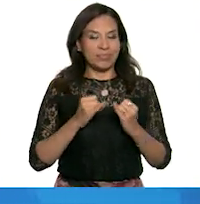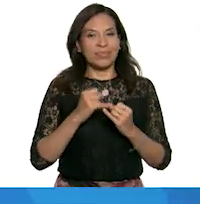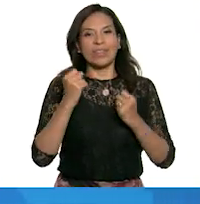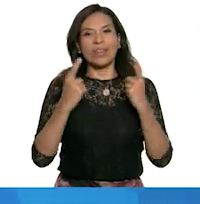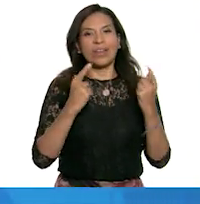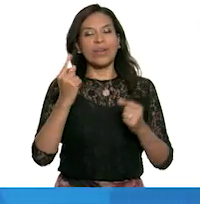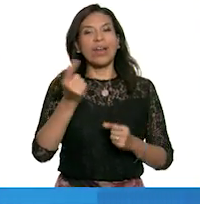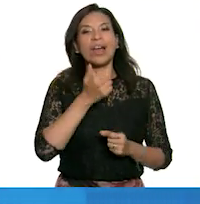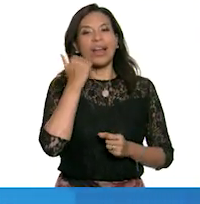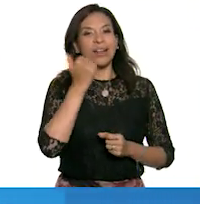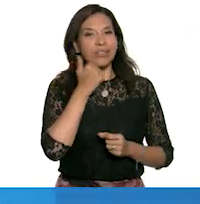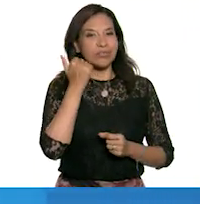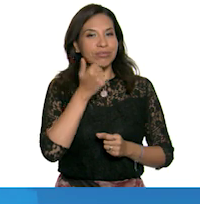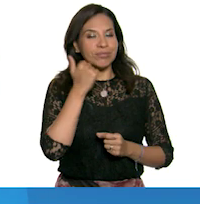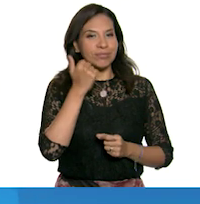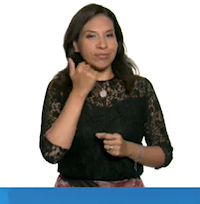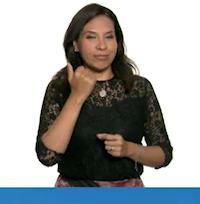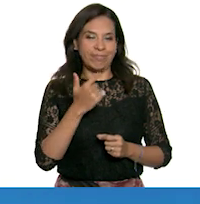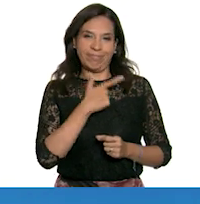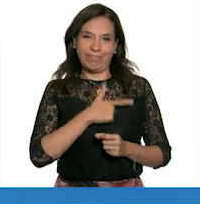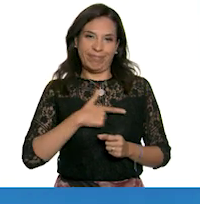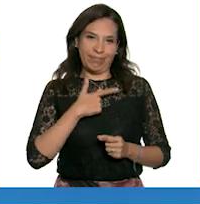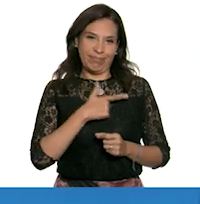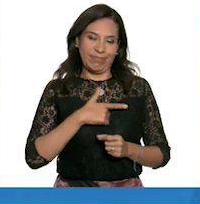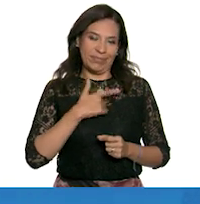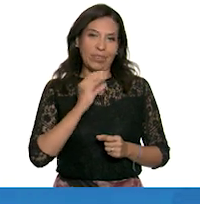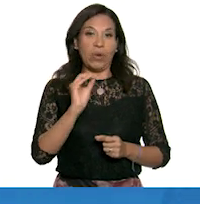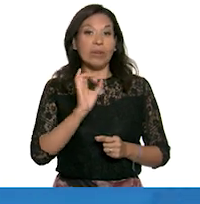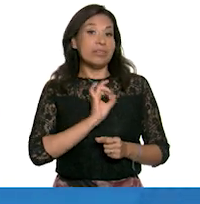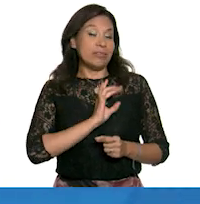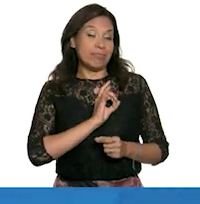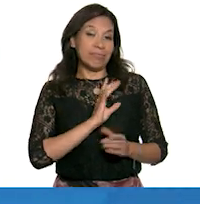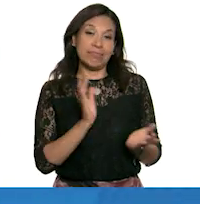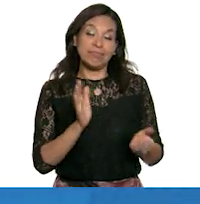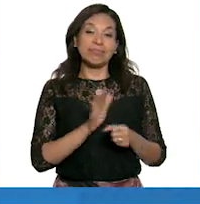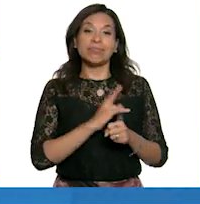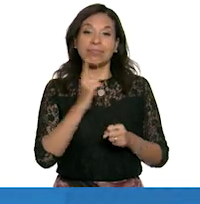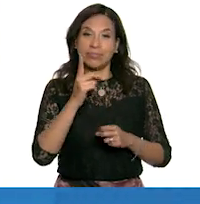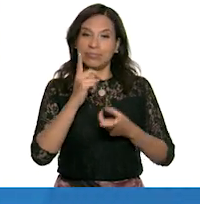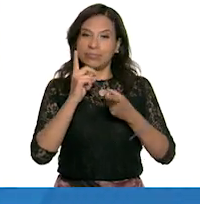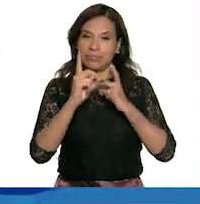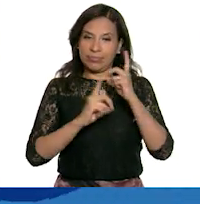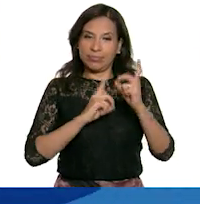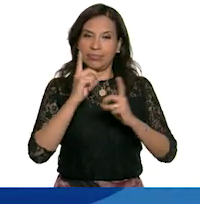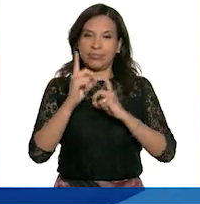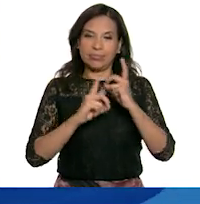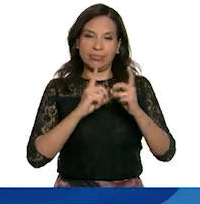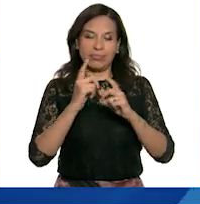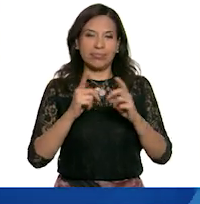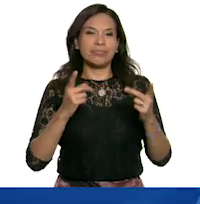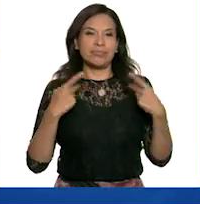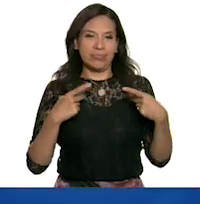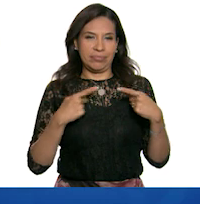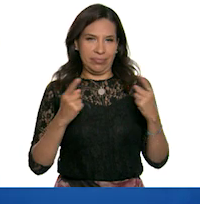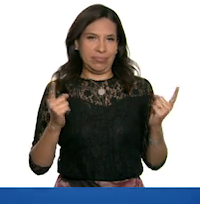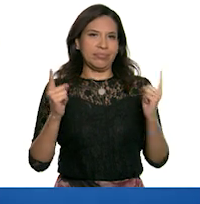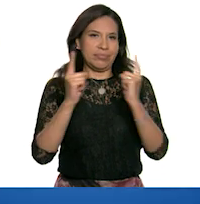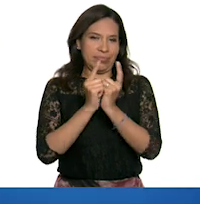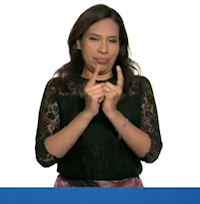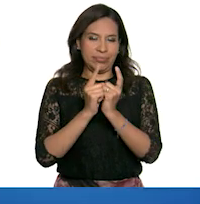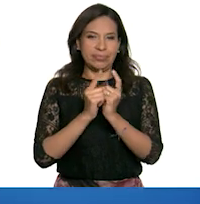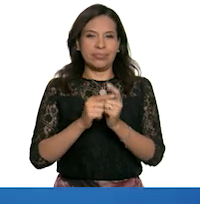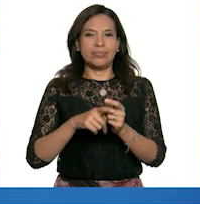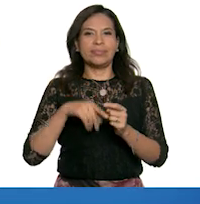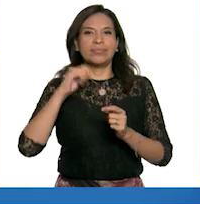algunos de nuestros alumnos y alumnas les causará un poco de temor ya que es un deporte de contacto, el